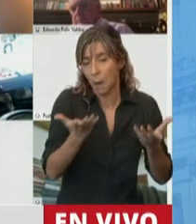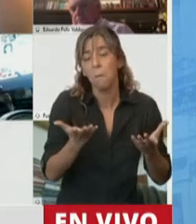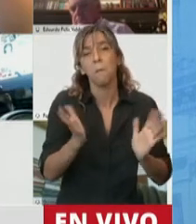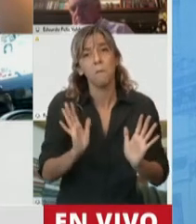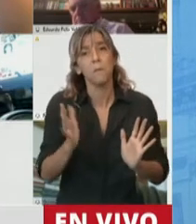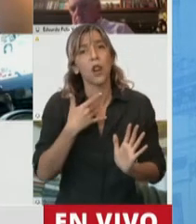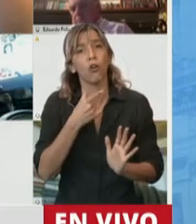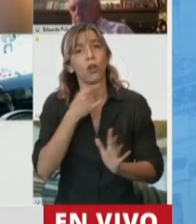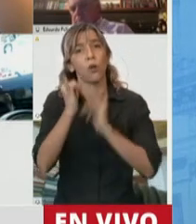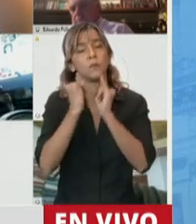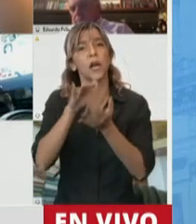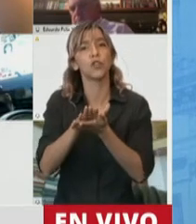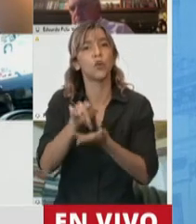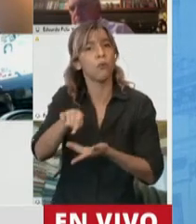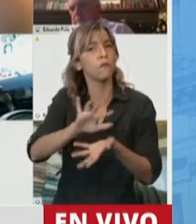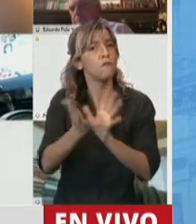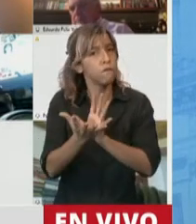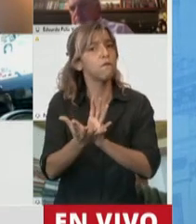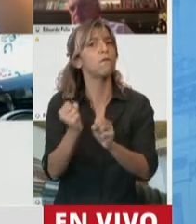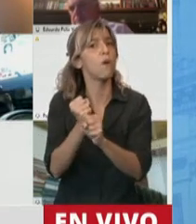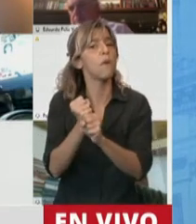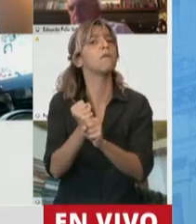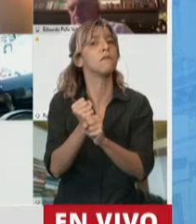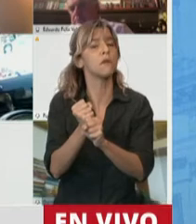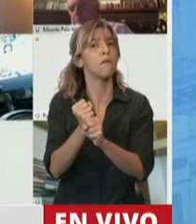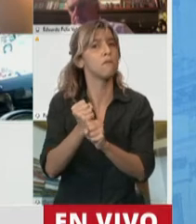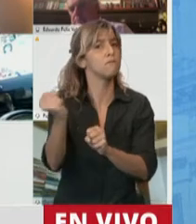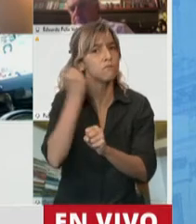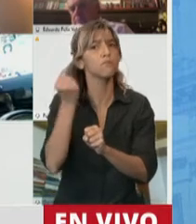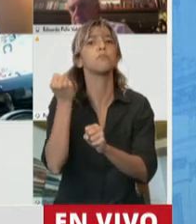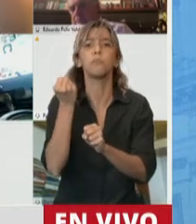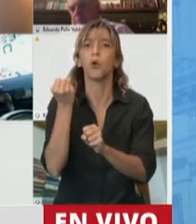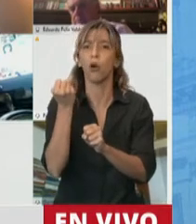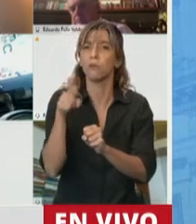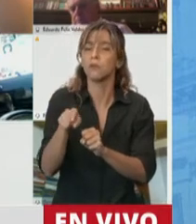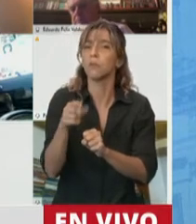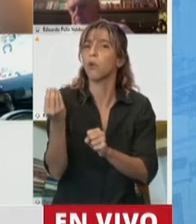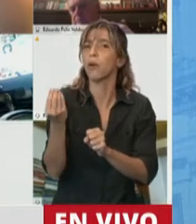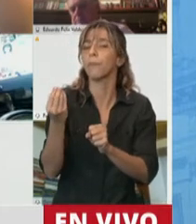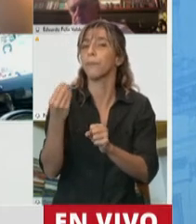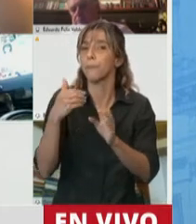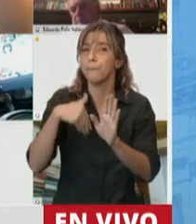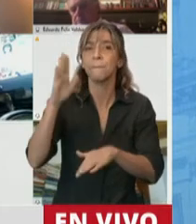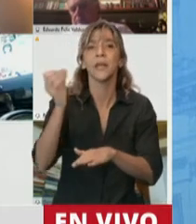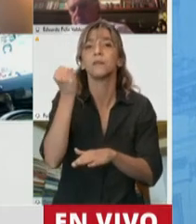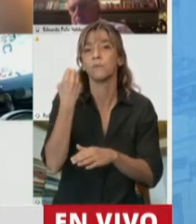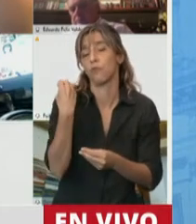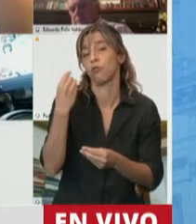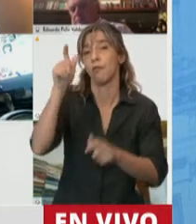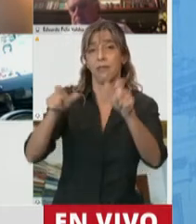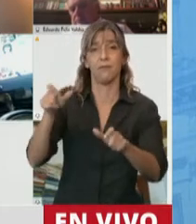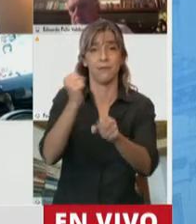características del teletrabajo que hacen necesaria una regulación específica y que son, claro, está la voluntariedad, la que es eminentemente consensual,